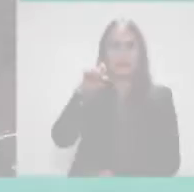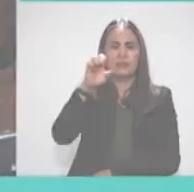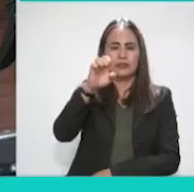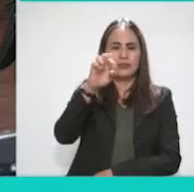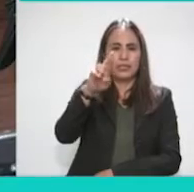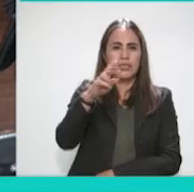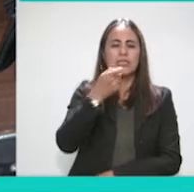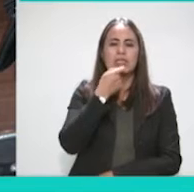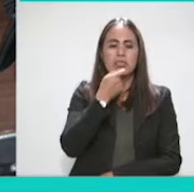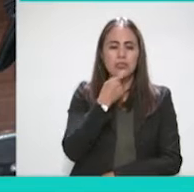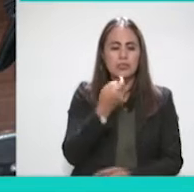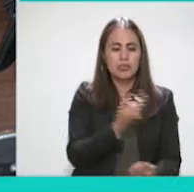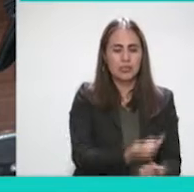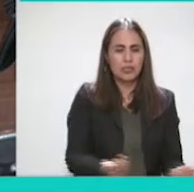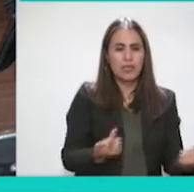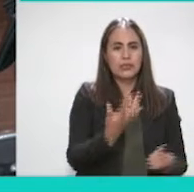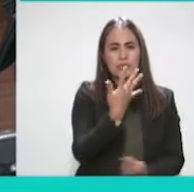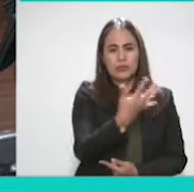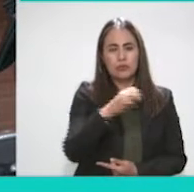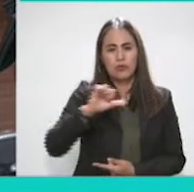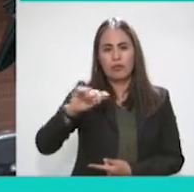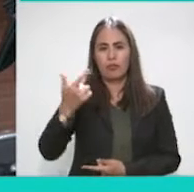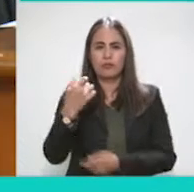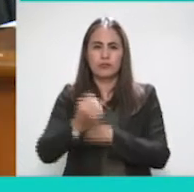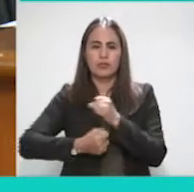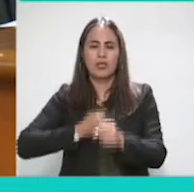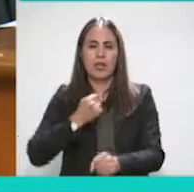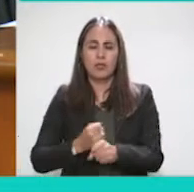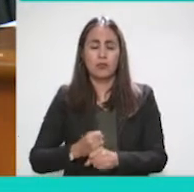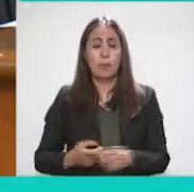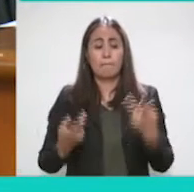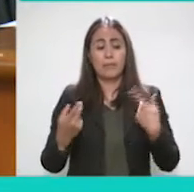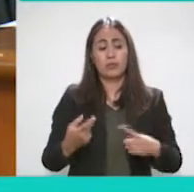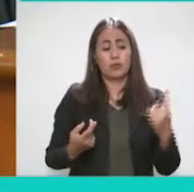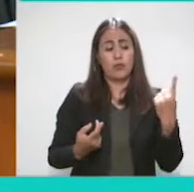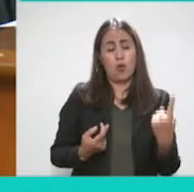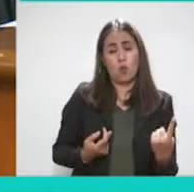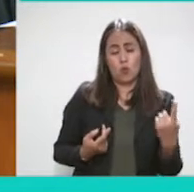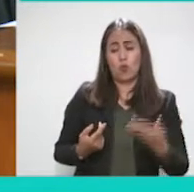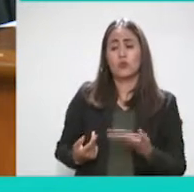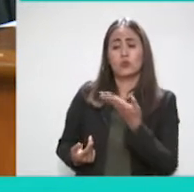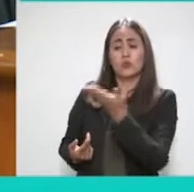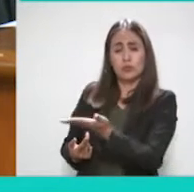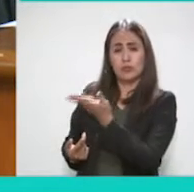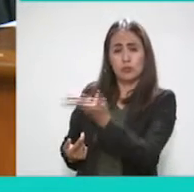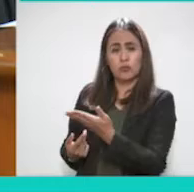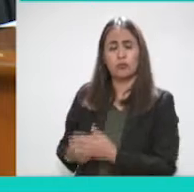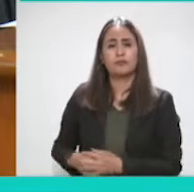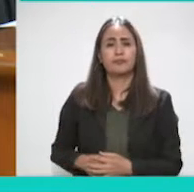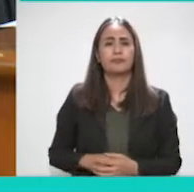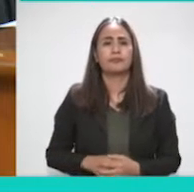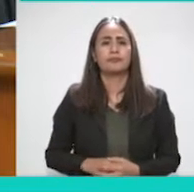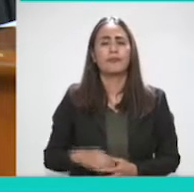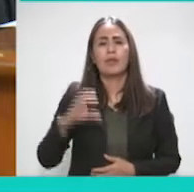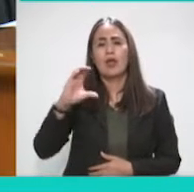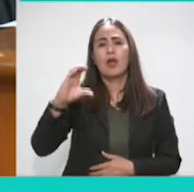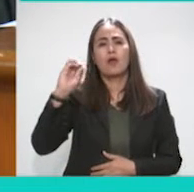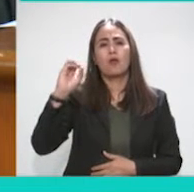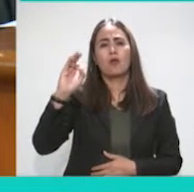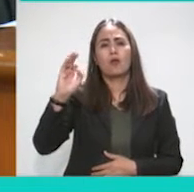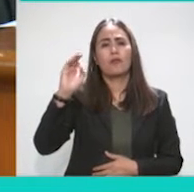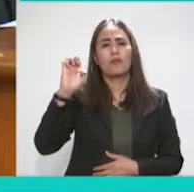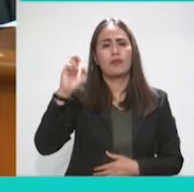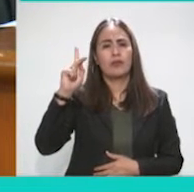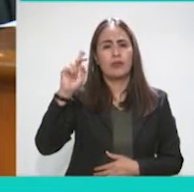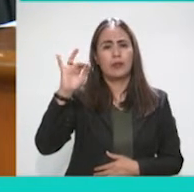Un ciudadano solicitó saber si la Comisión Federal para la Protección contra el Riesgo Sanitario,